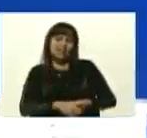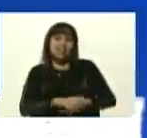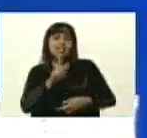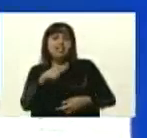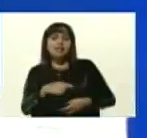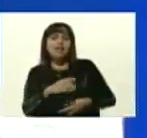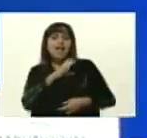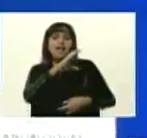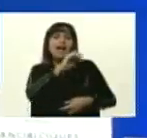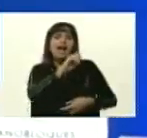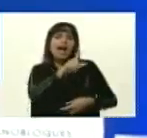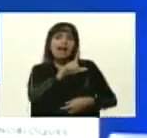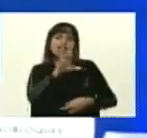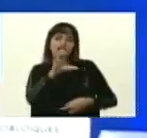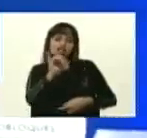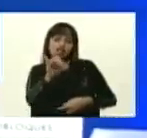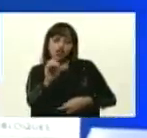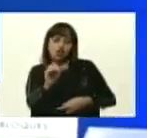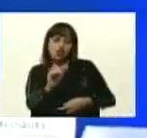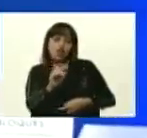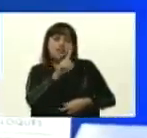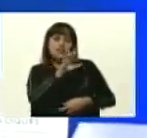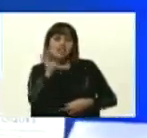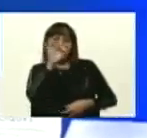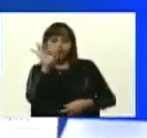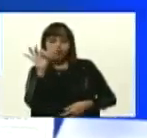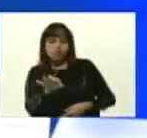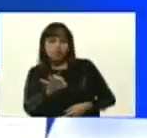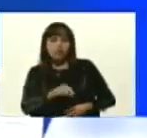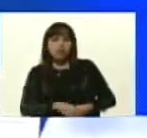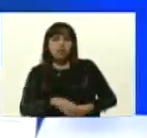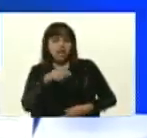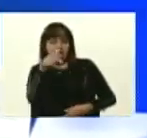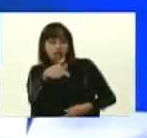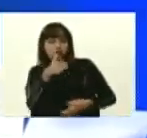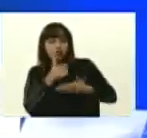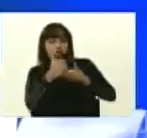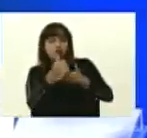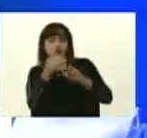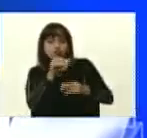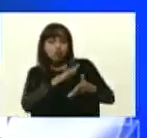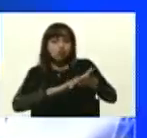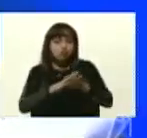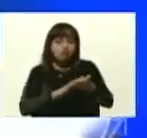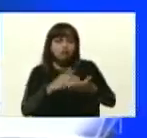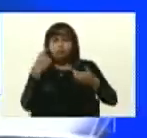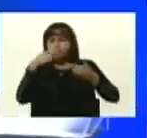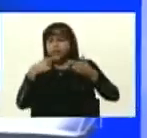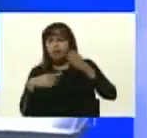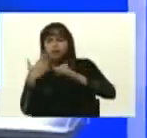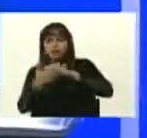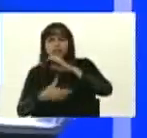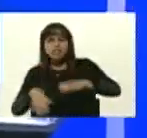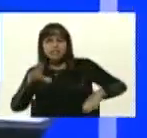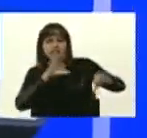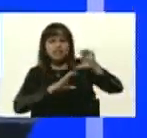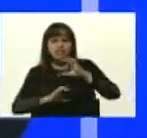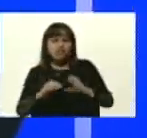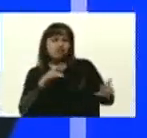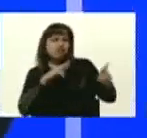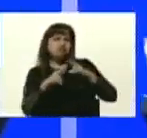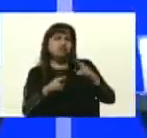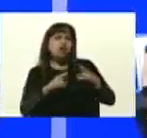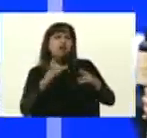10%. La nanotecnología ofrece soluciones a numerosos problemas científicos, entre ellos los relacionados